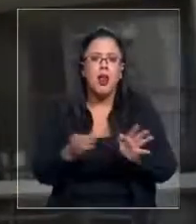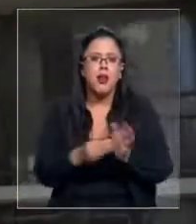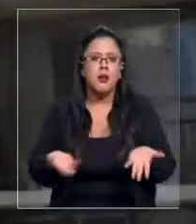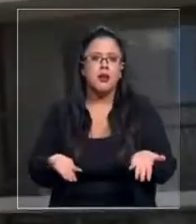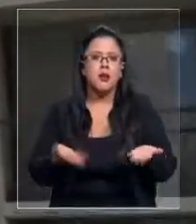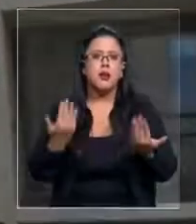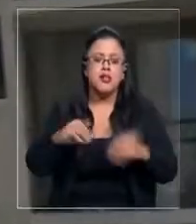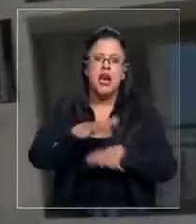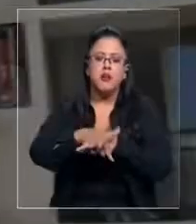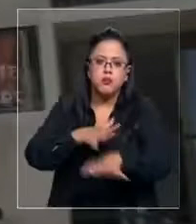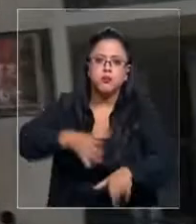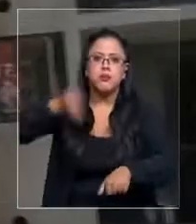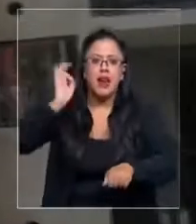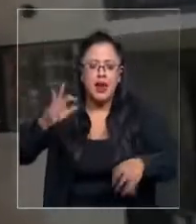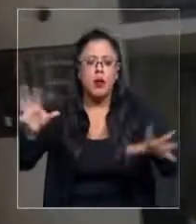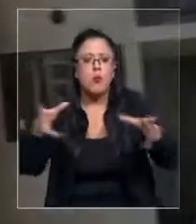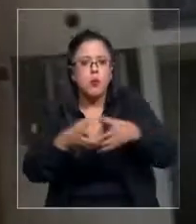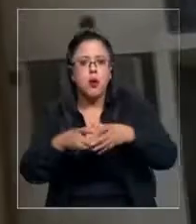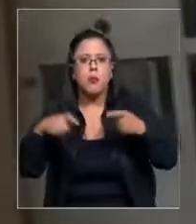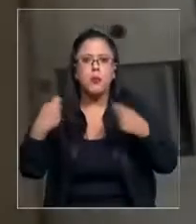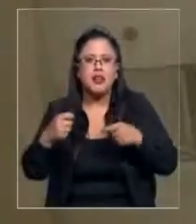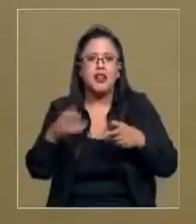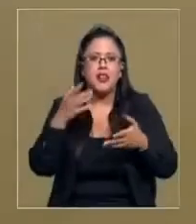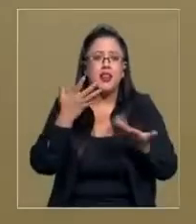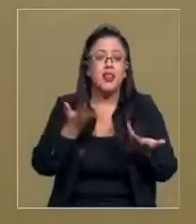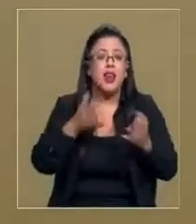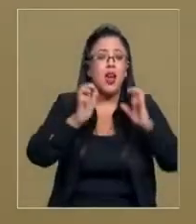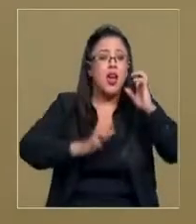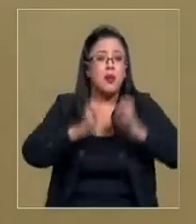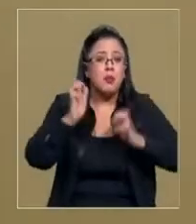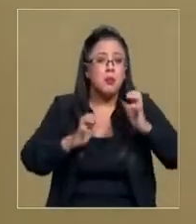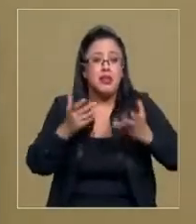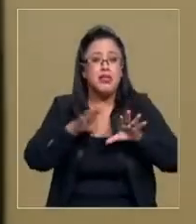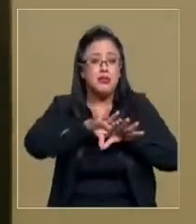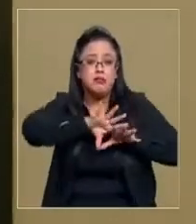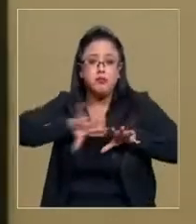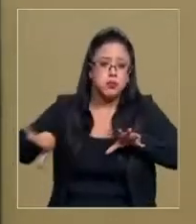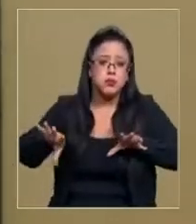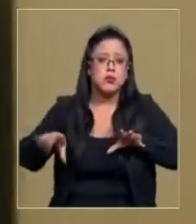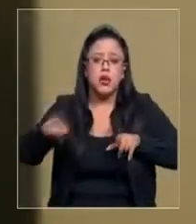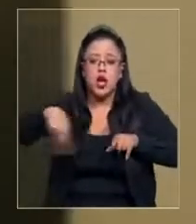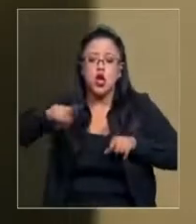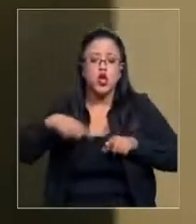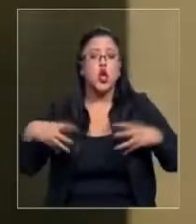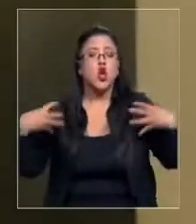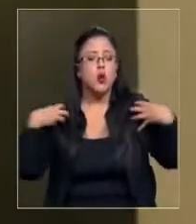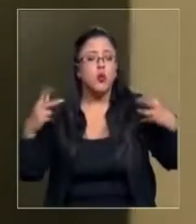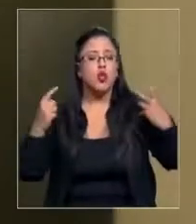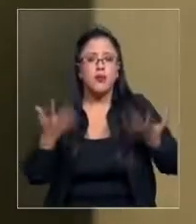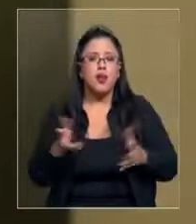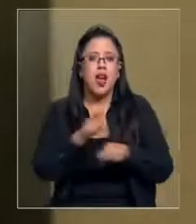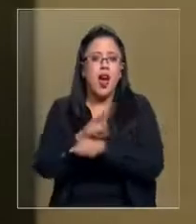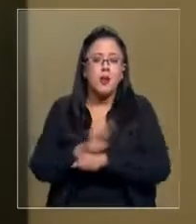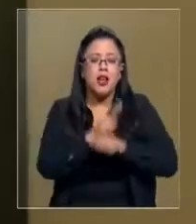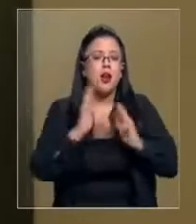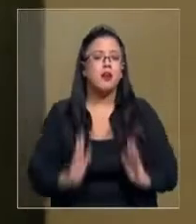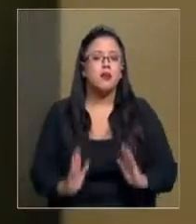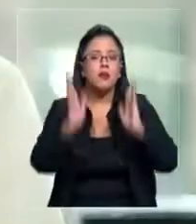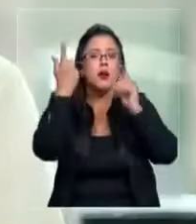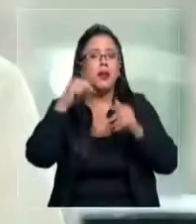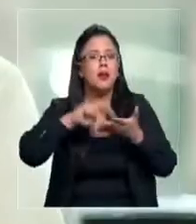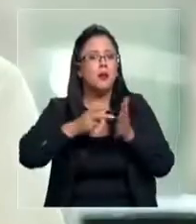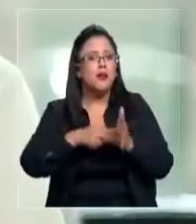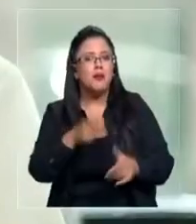Hicieron asambleas y reuniones para tratar de sacar a la empresa que tiene la administración del edificio, pero se encontraron con otro problema.